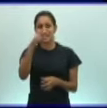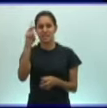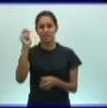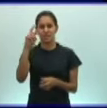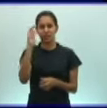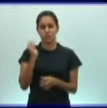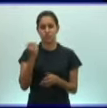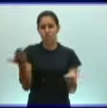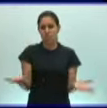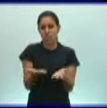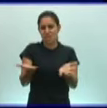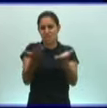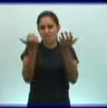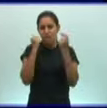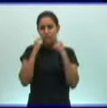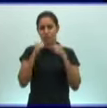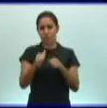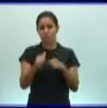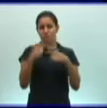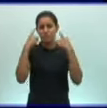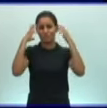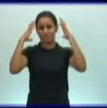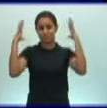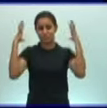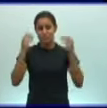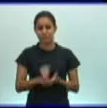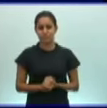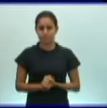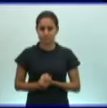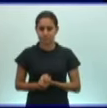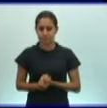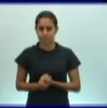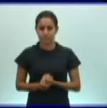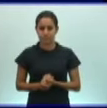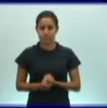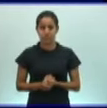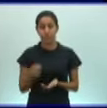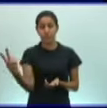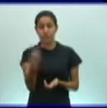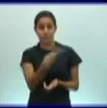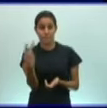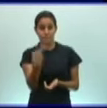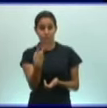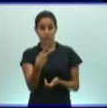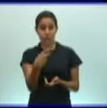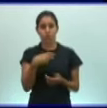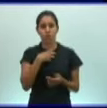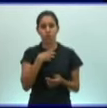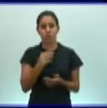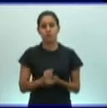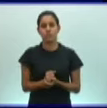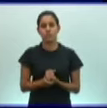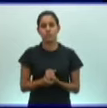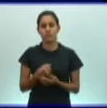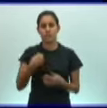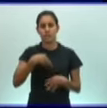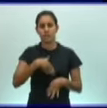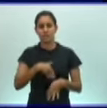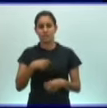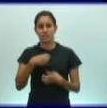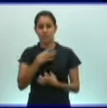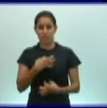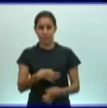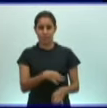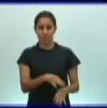mayor desarrollo de la región anterior. Para los dos en común, sistema reproductor complejo, presencia de